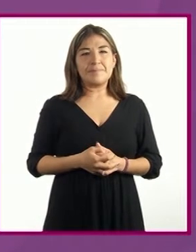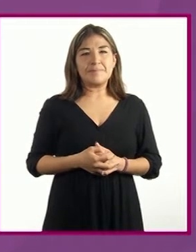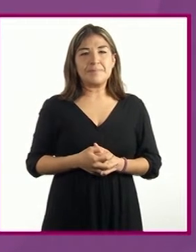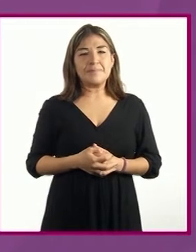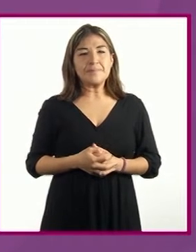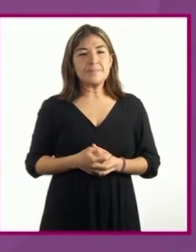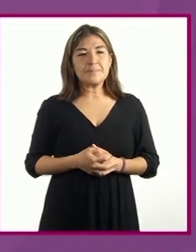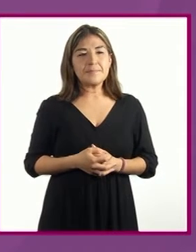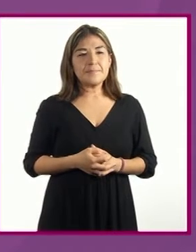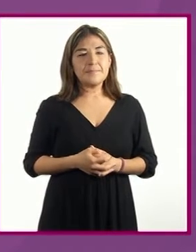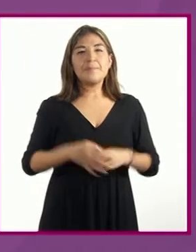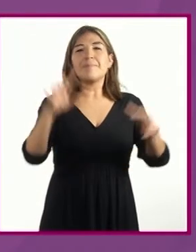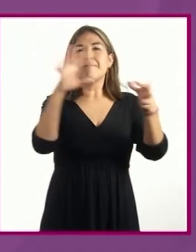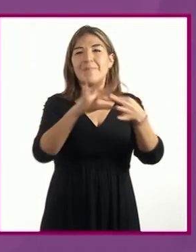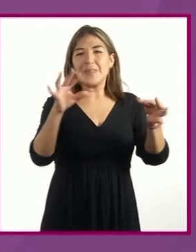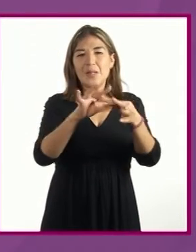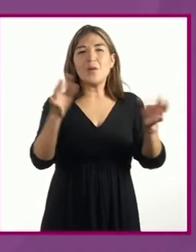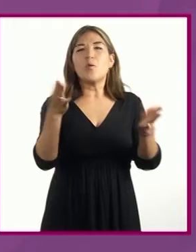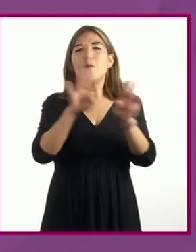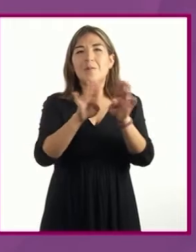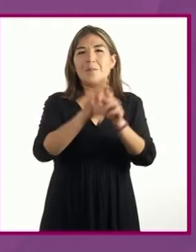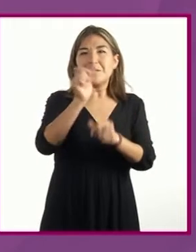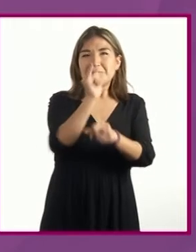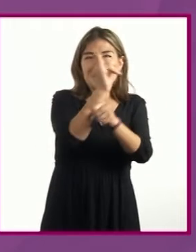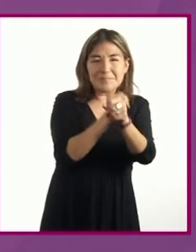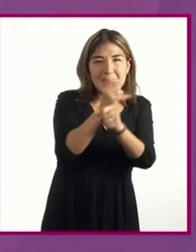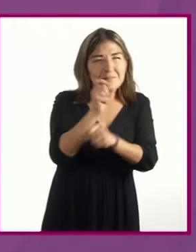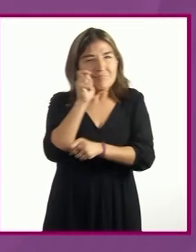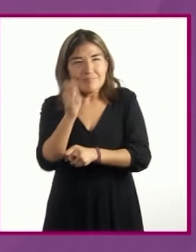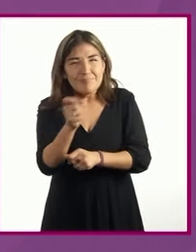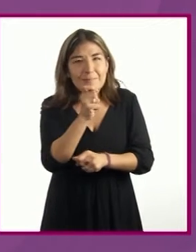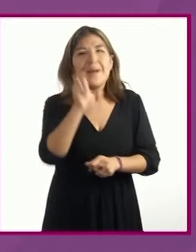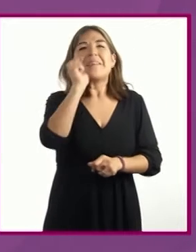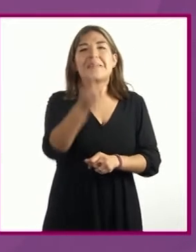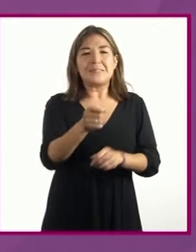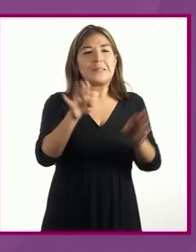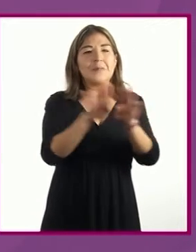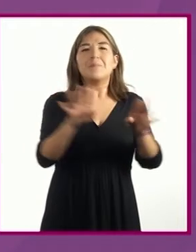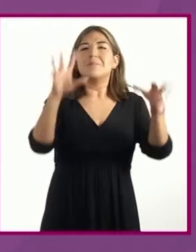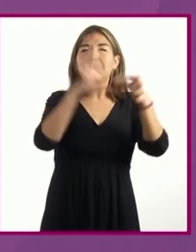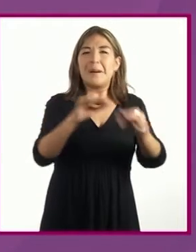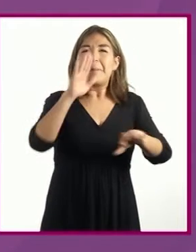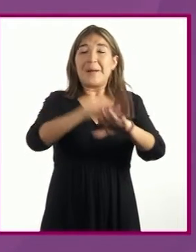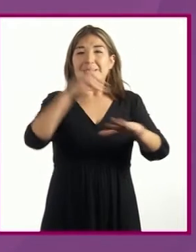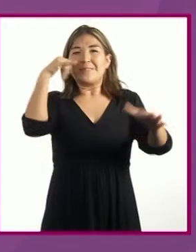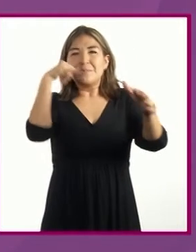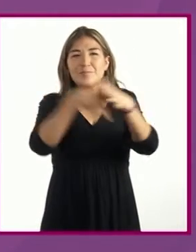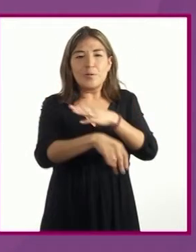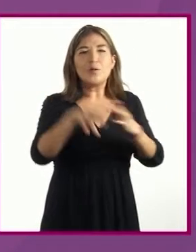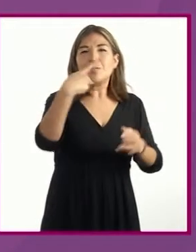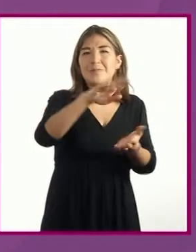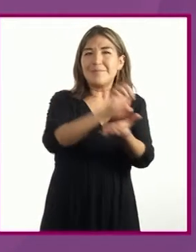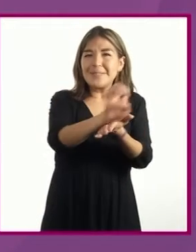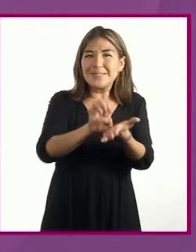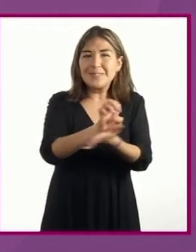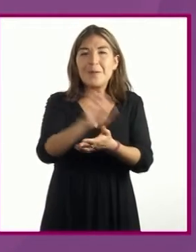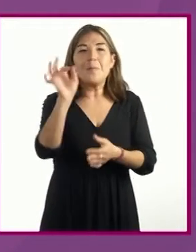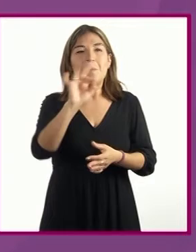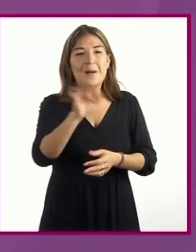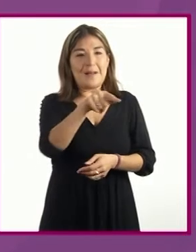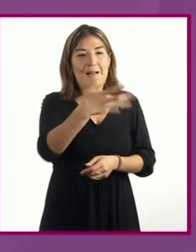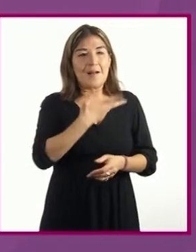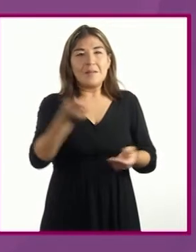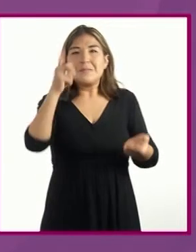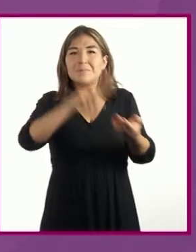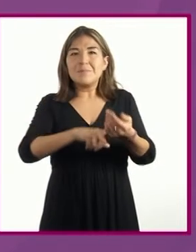En el caso de narraciones de detectives, suelen realizar amplias descripciones de las escenas cuando se tienen las